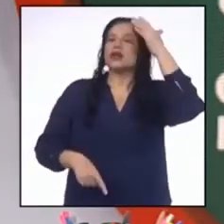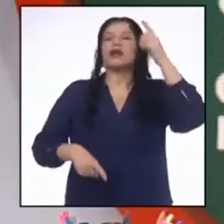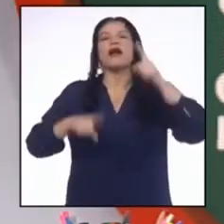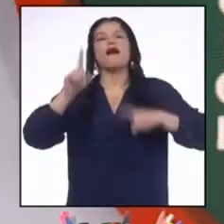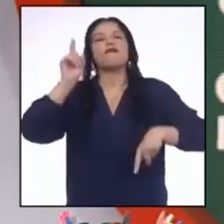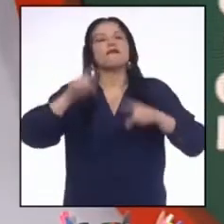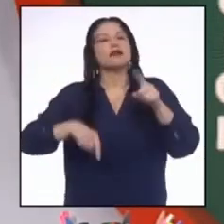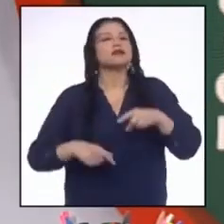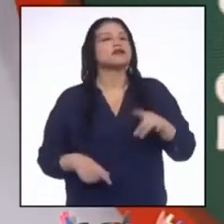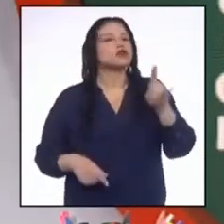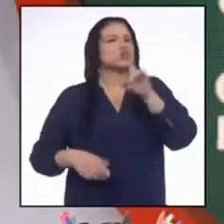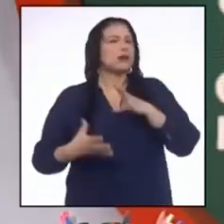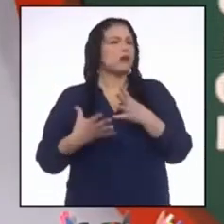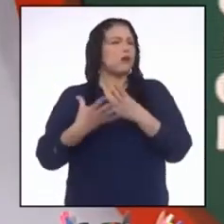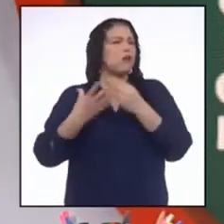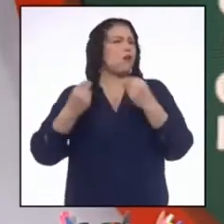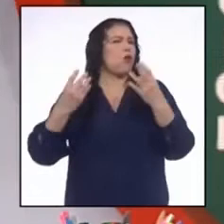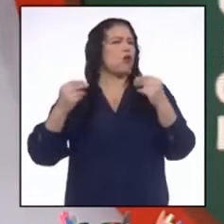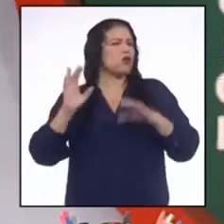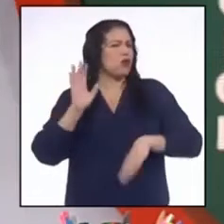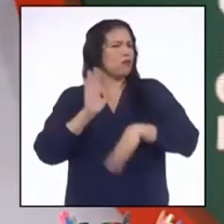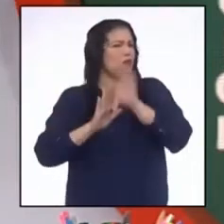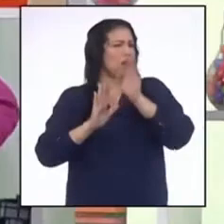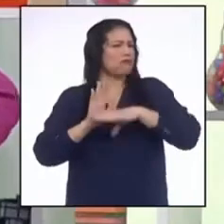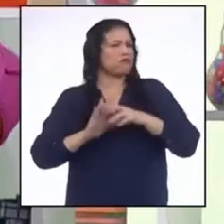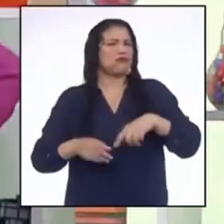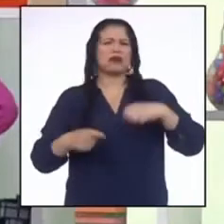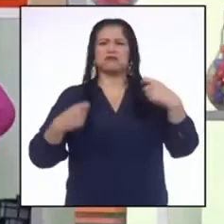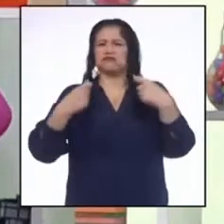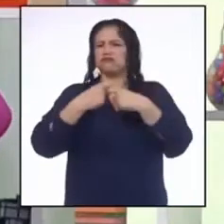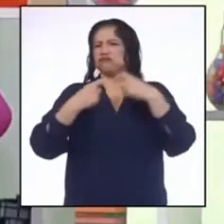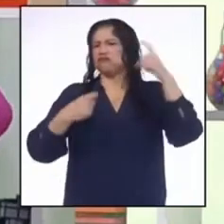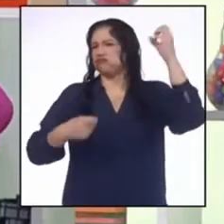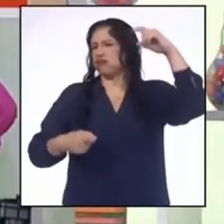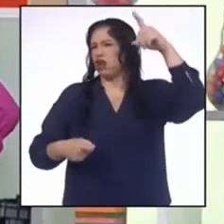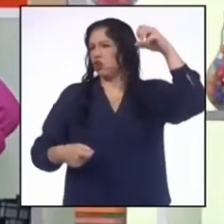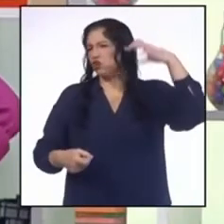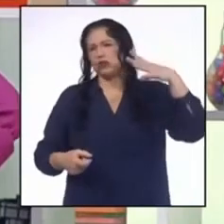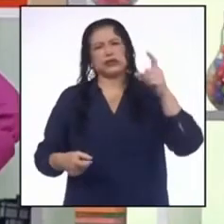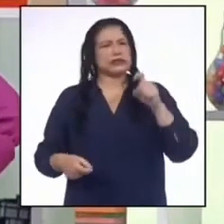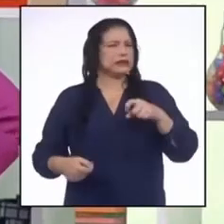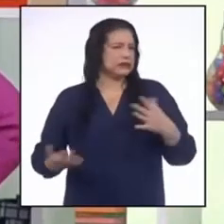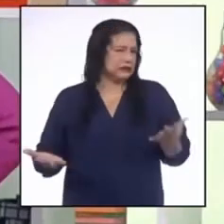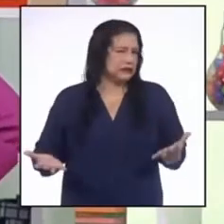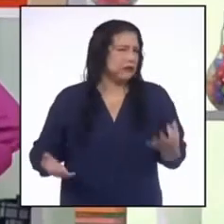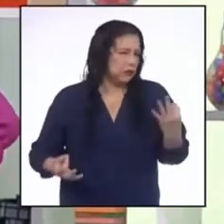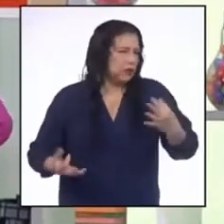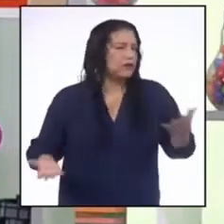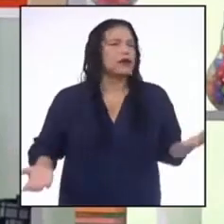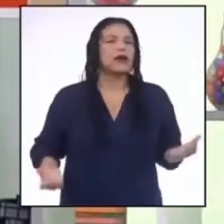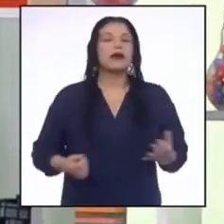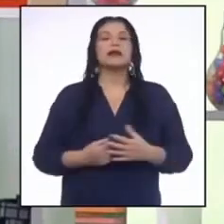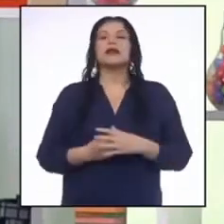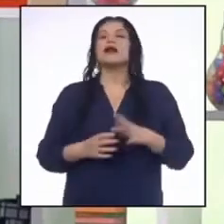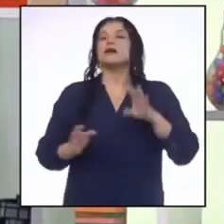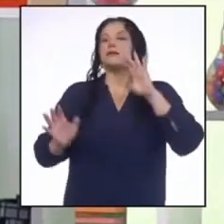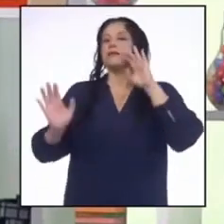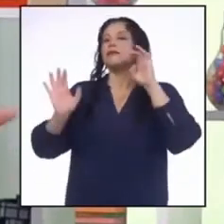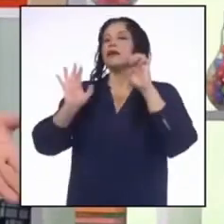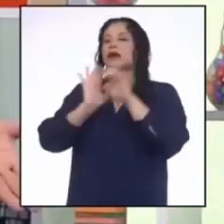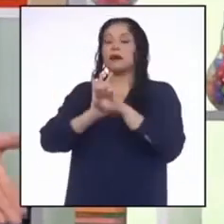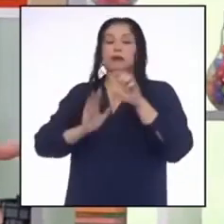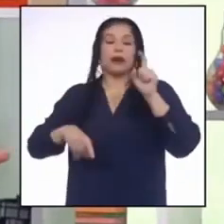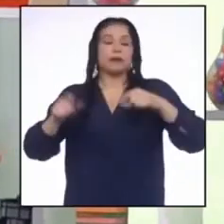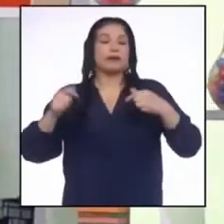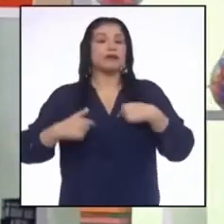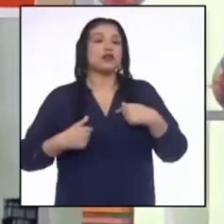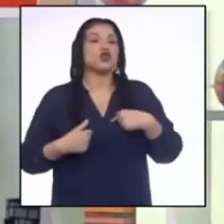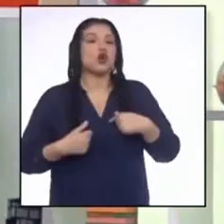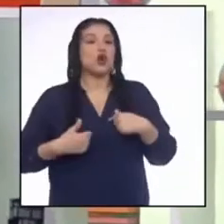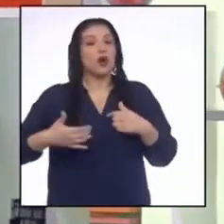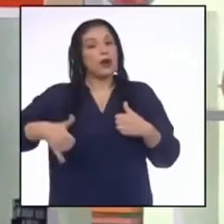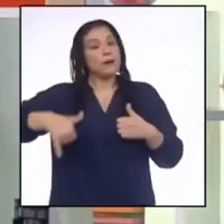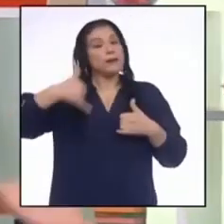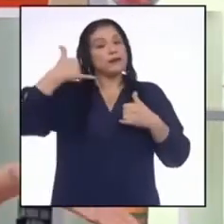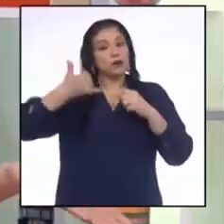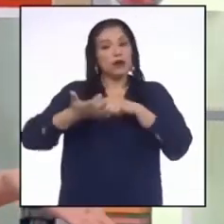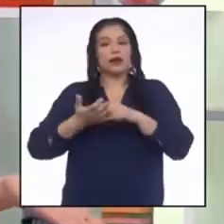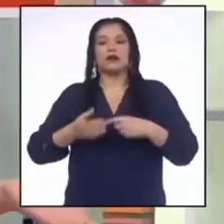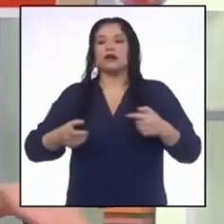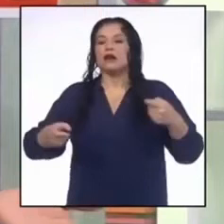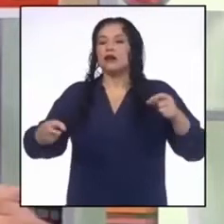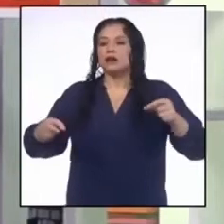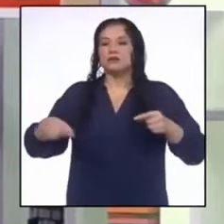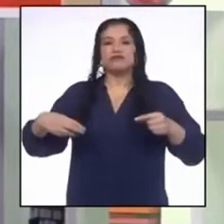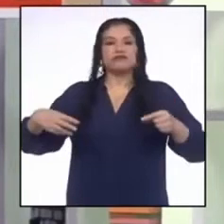veces utilizamos innecesariamente la energía eléctrica. Así es. Mira, por ejemplo, a veces yo dejo mi celular conectado por